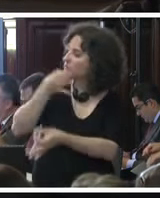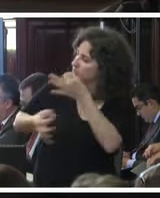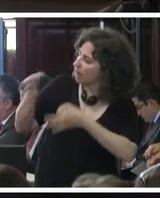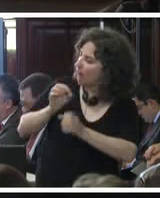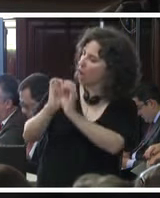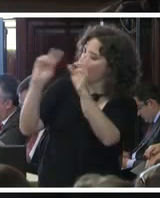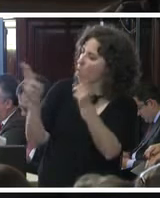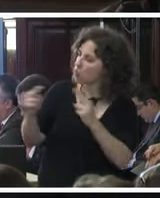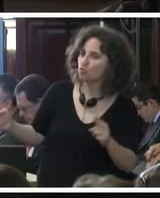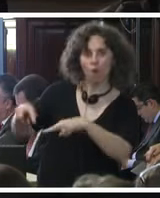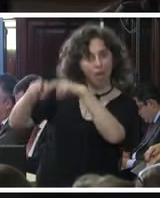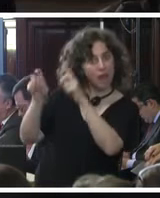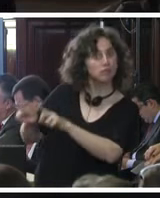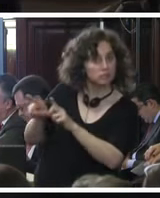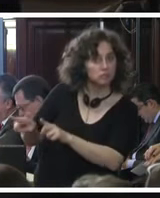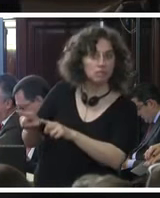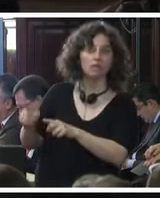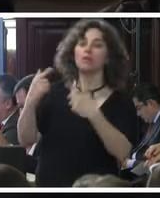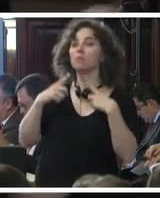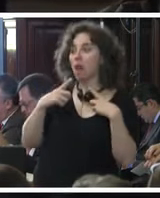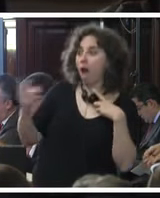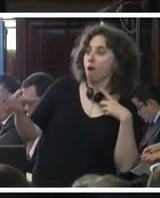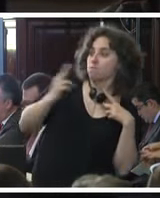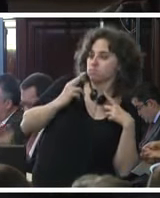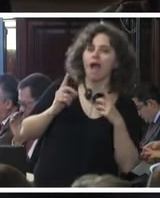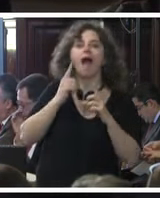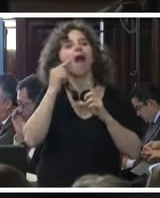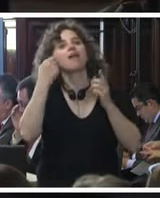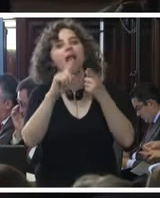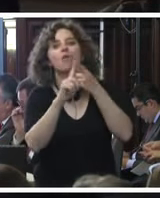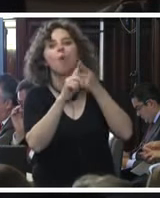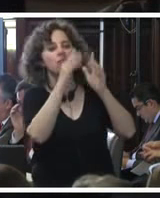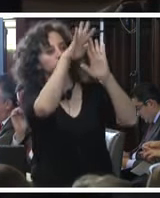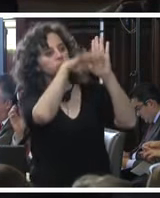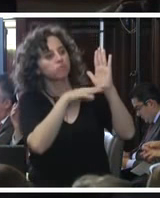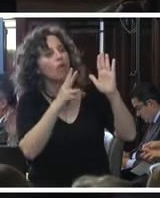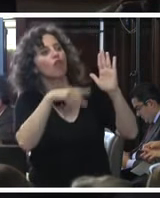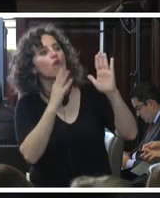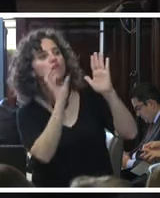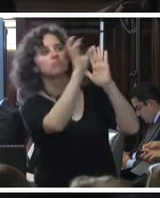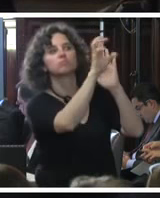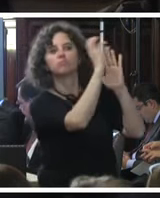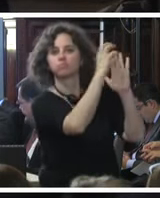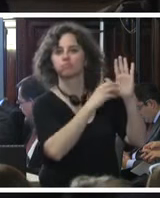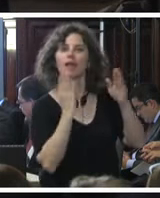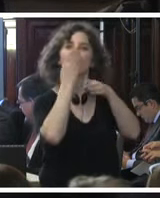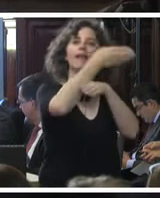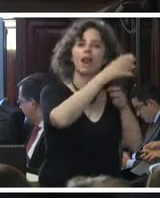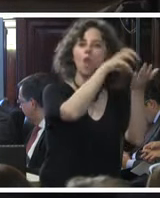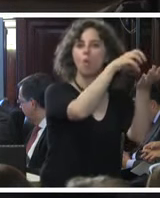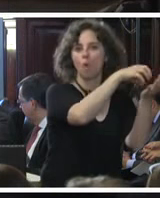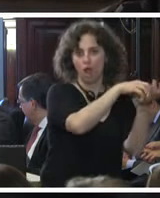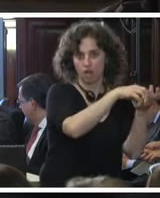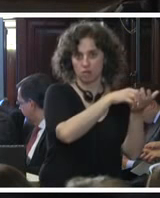después de su análisis y establecer el programa de inspección directa nos